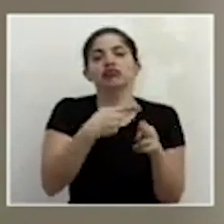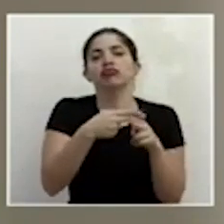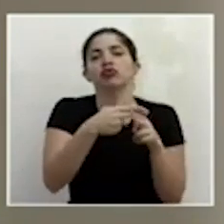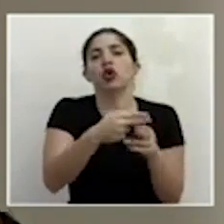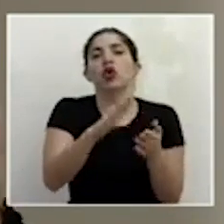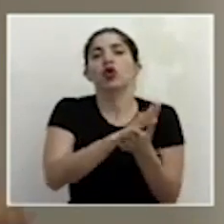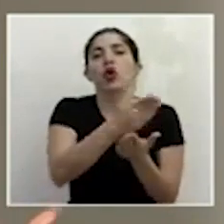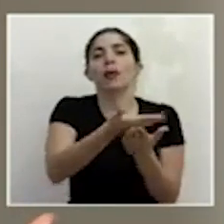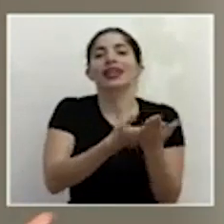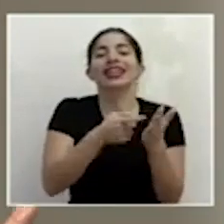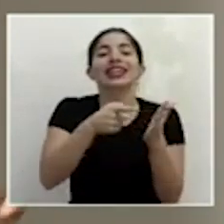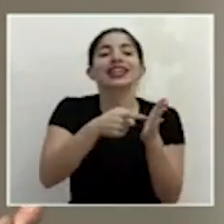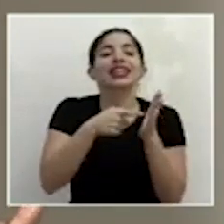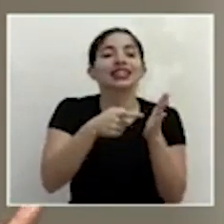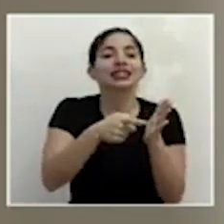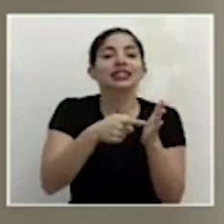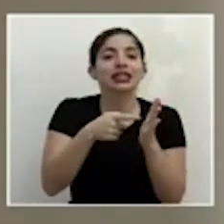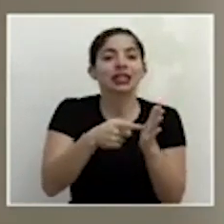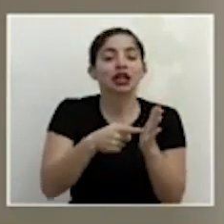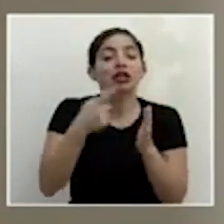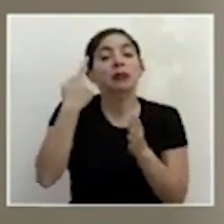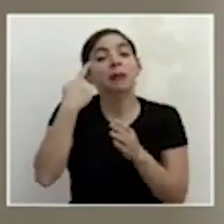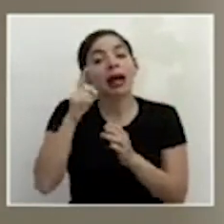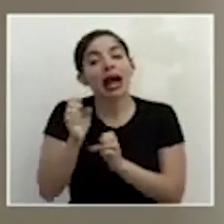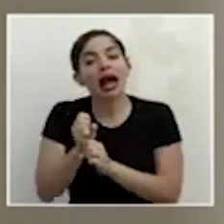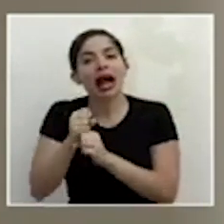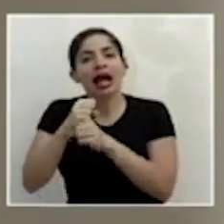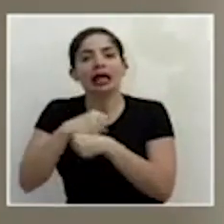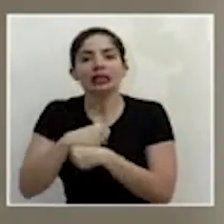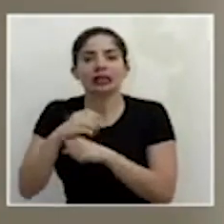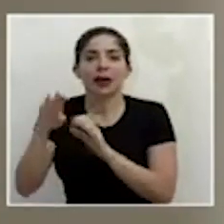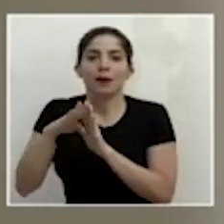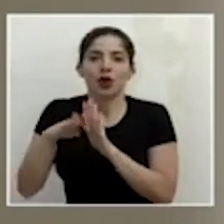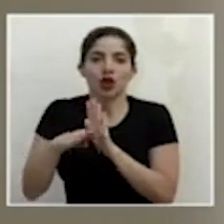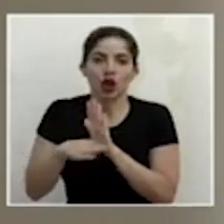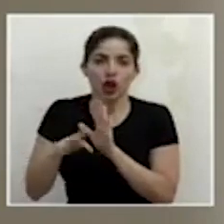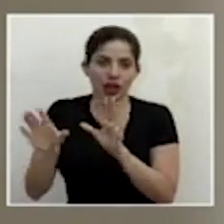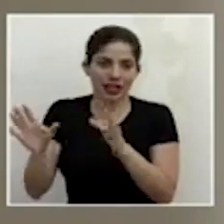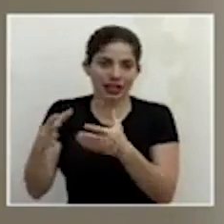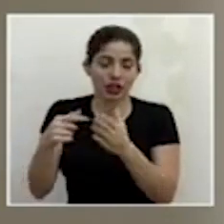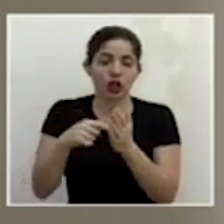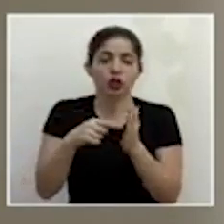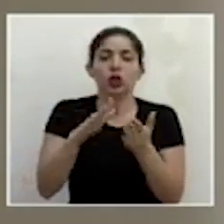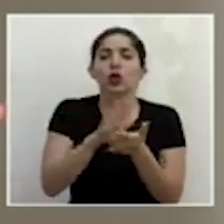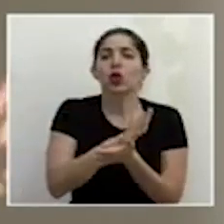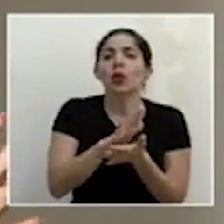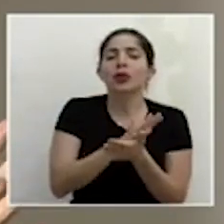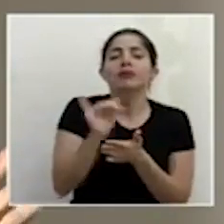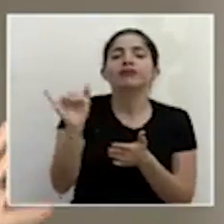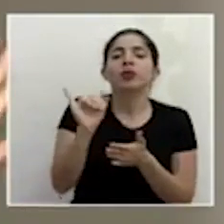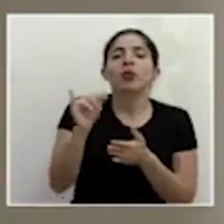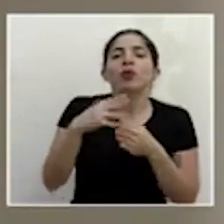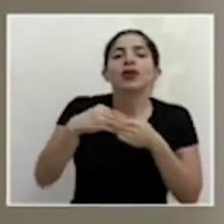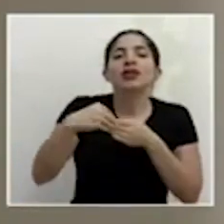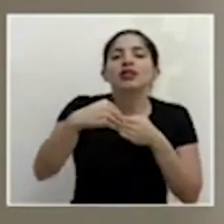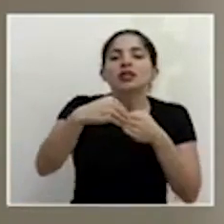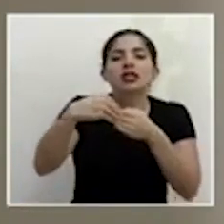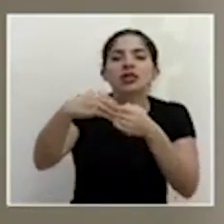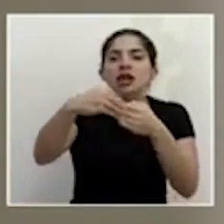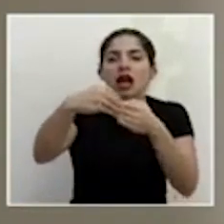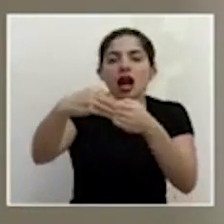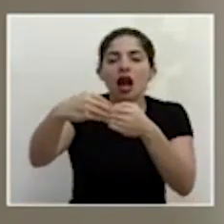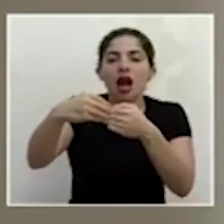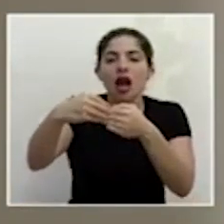documento de requisitos para la elaboración de los protocolos sectoriales es un documento que es una guía sobre cómo